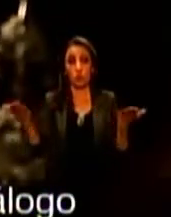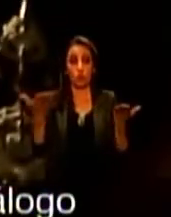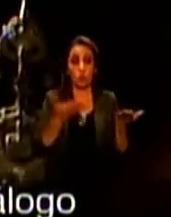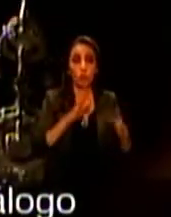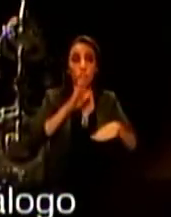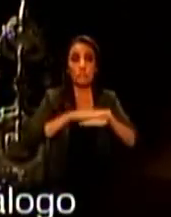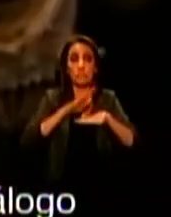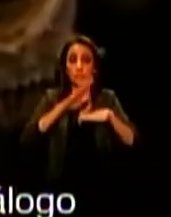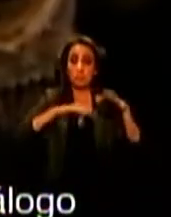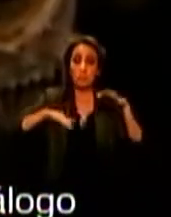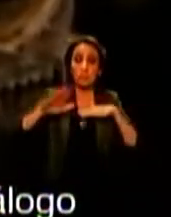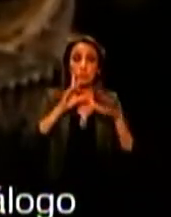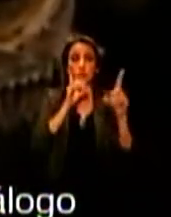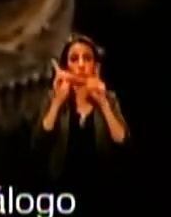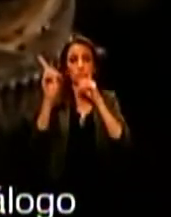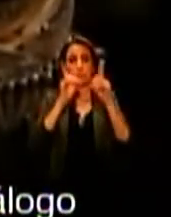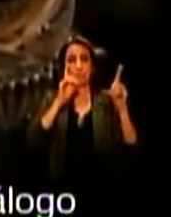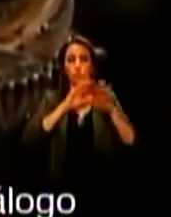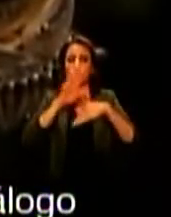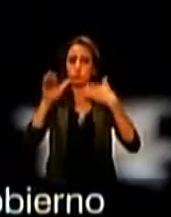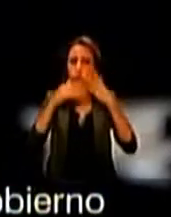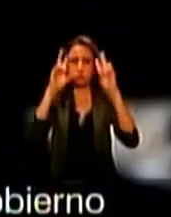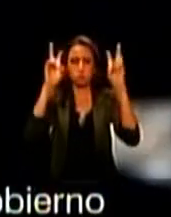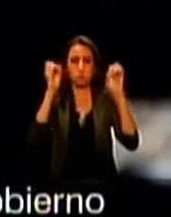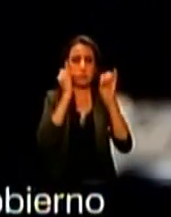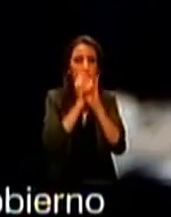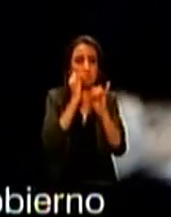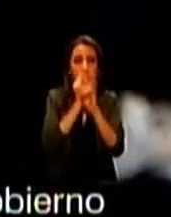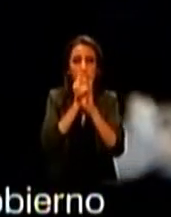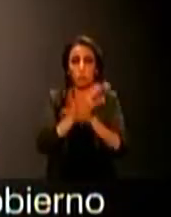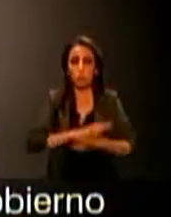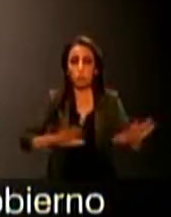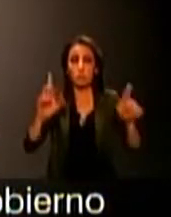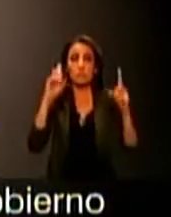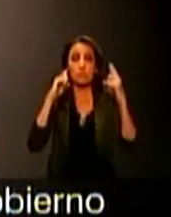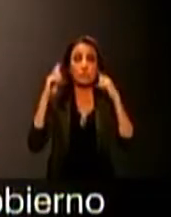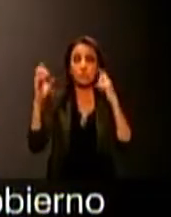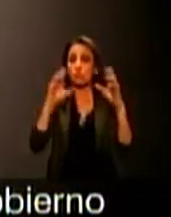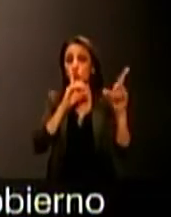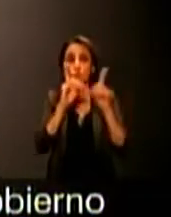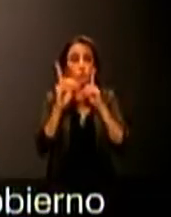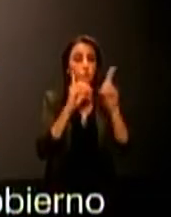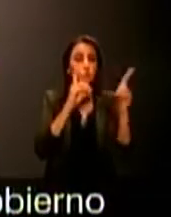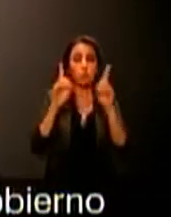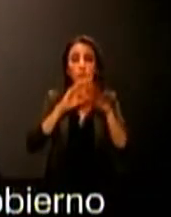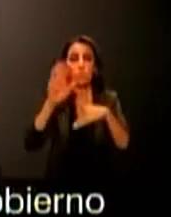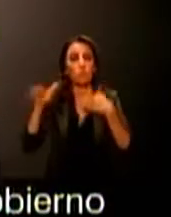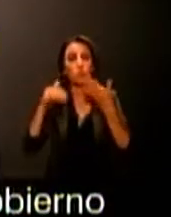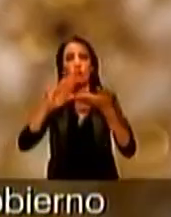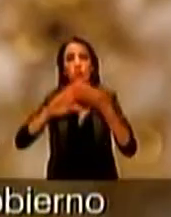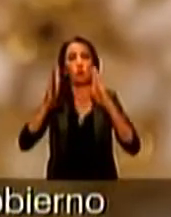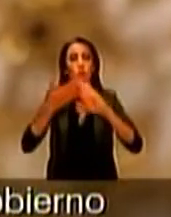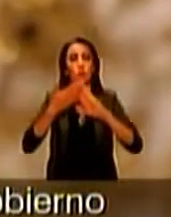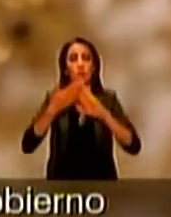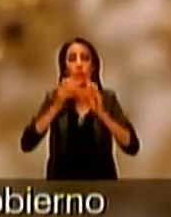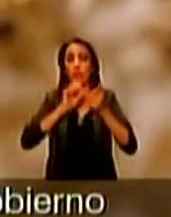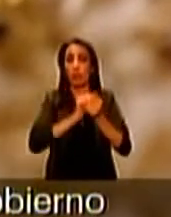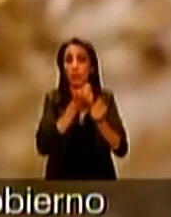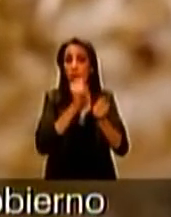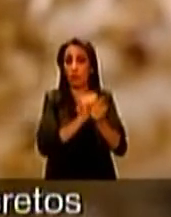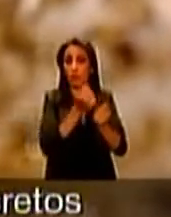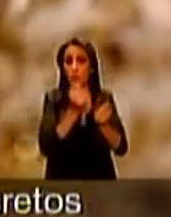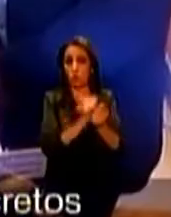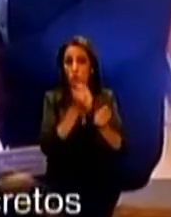Voy a convocar a una mesa de diálogo sobre este tema para que todas las instancias de gobierno escuchen al sector de la artesanía artística